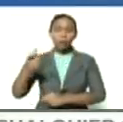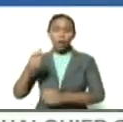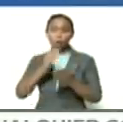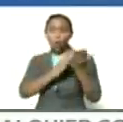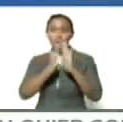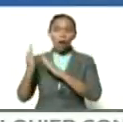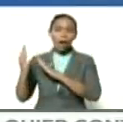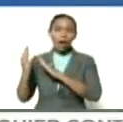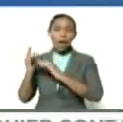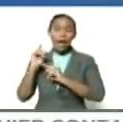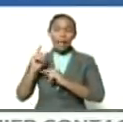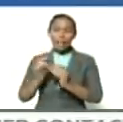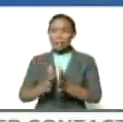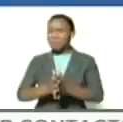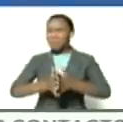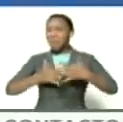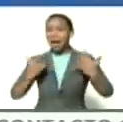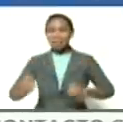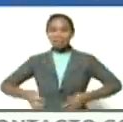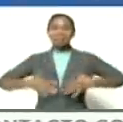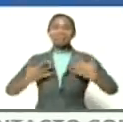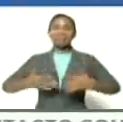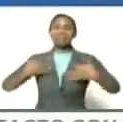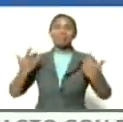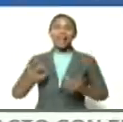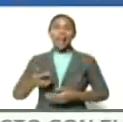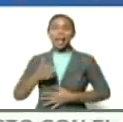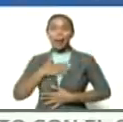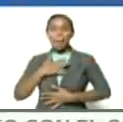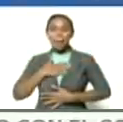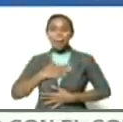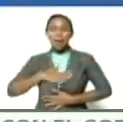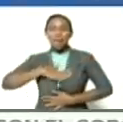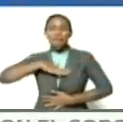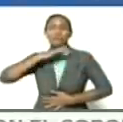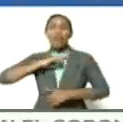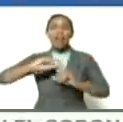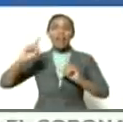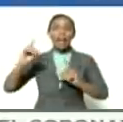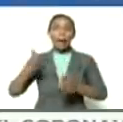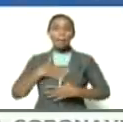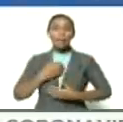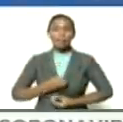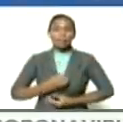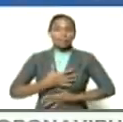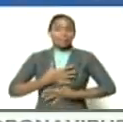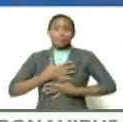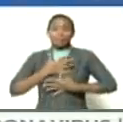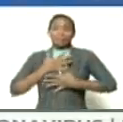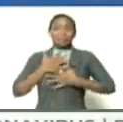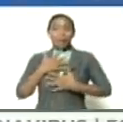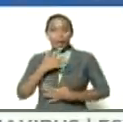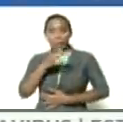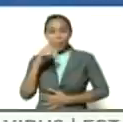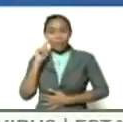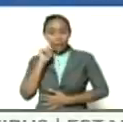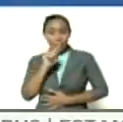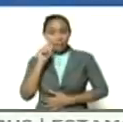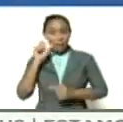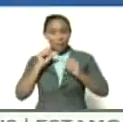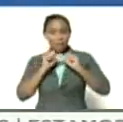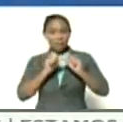es la más emocionante la que me llena de más energía y la que me parece que va a fijar una